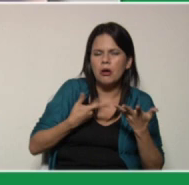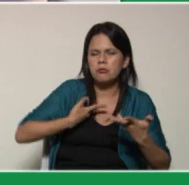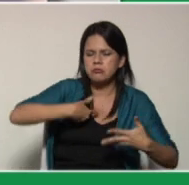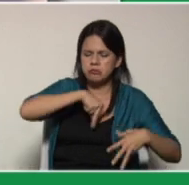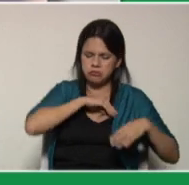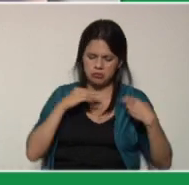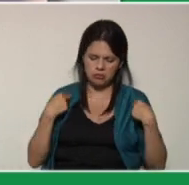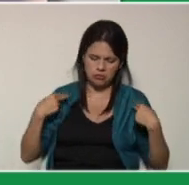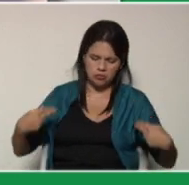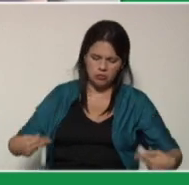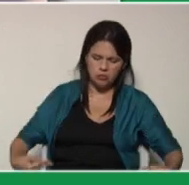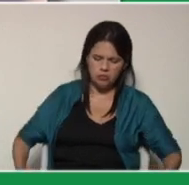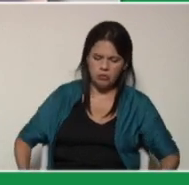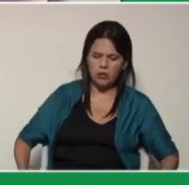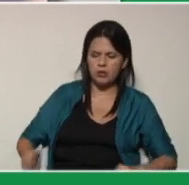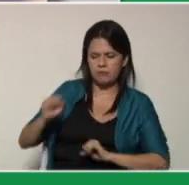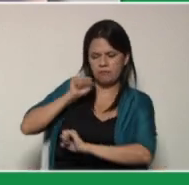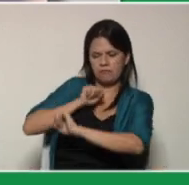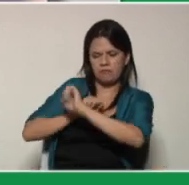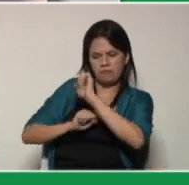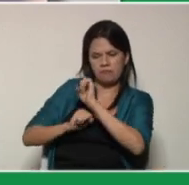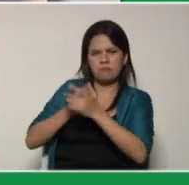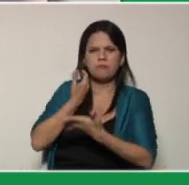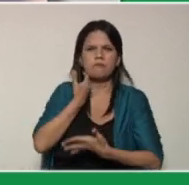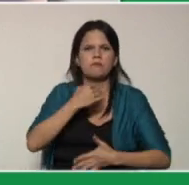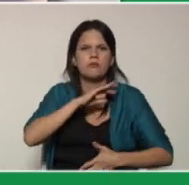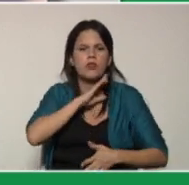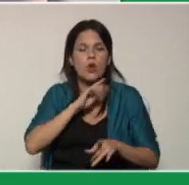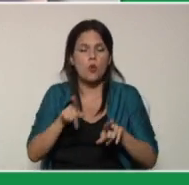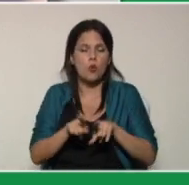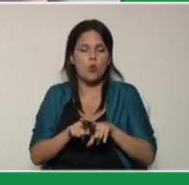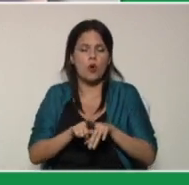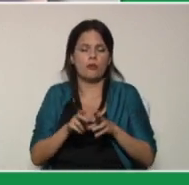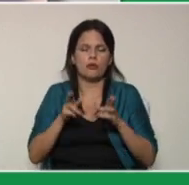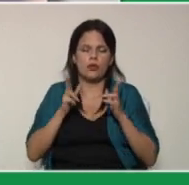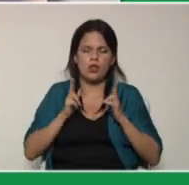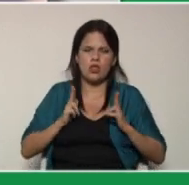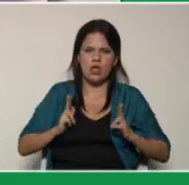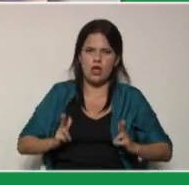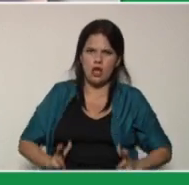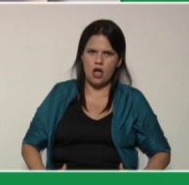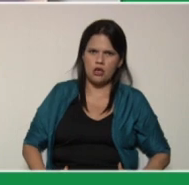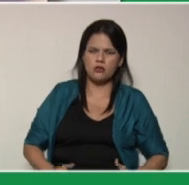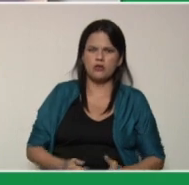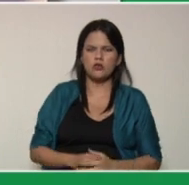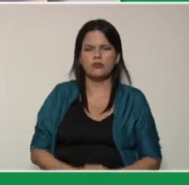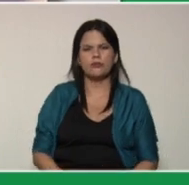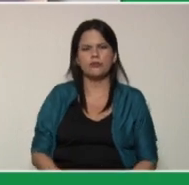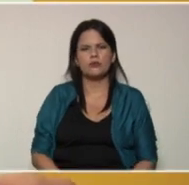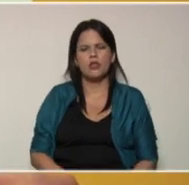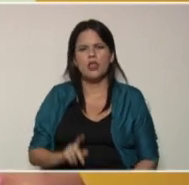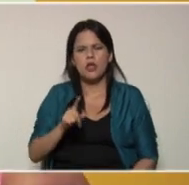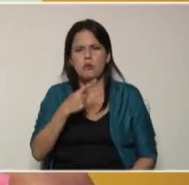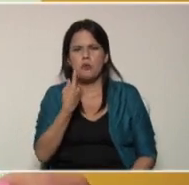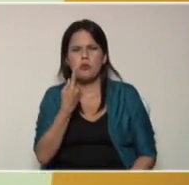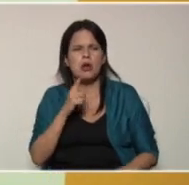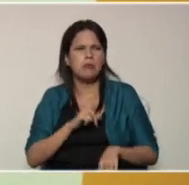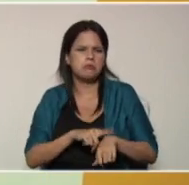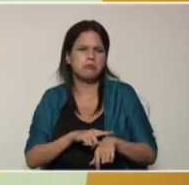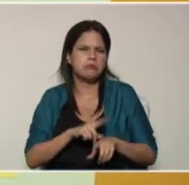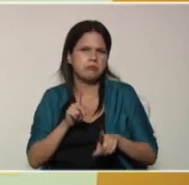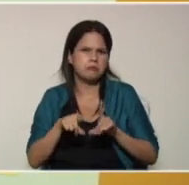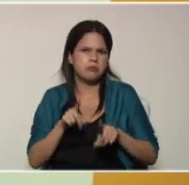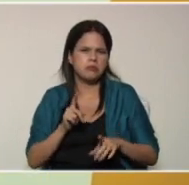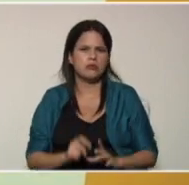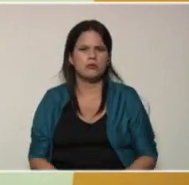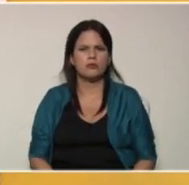prevenir enfermedades. Igual en este momento de descanso para la etapa maternal podemos dar un descanso de una hora, para la